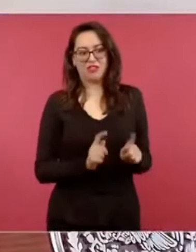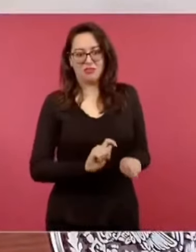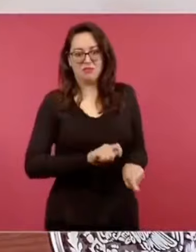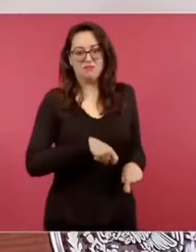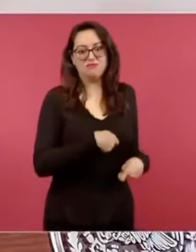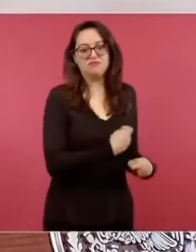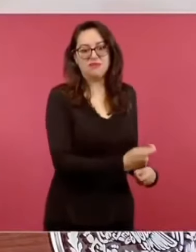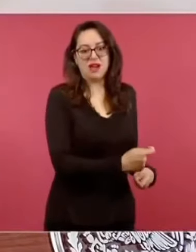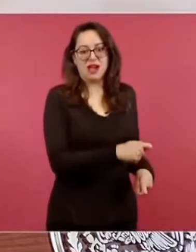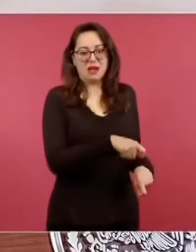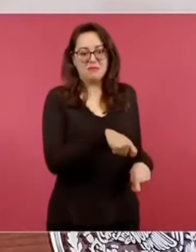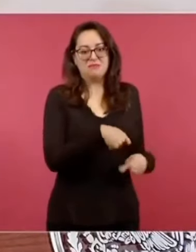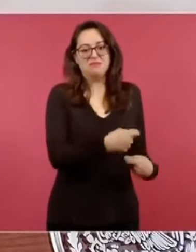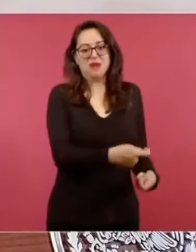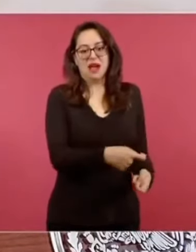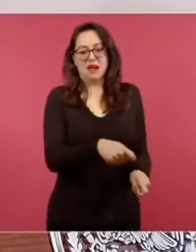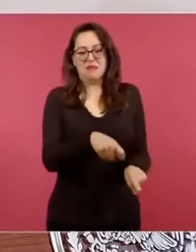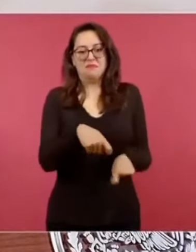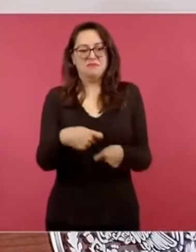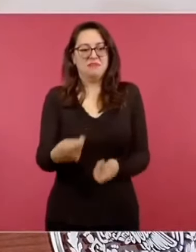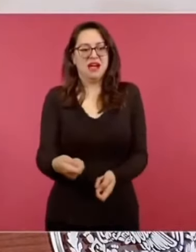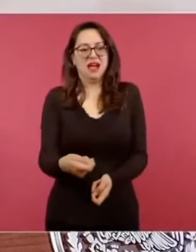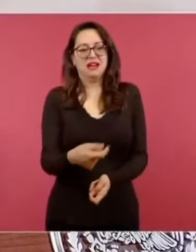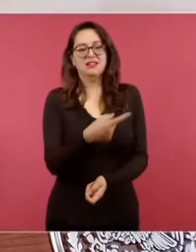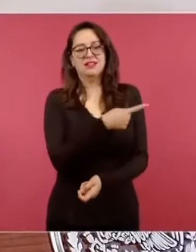en despoblado.